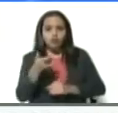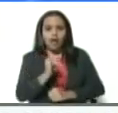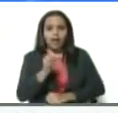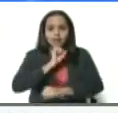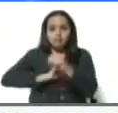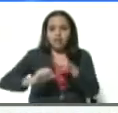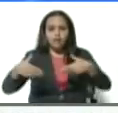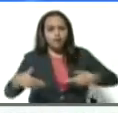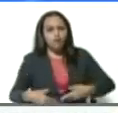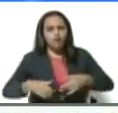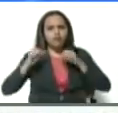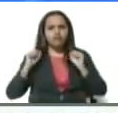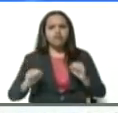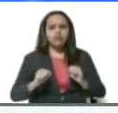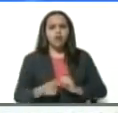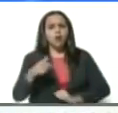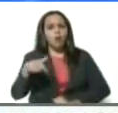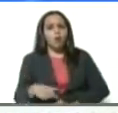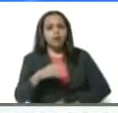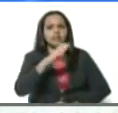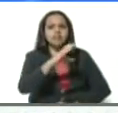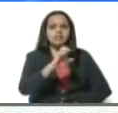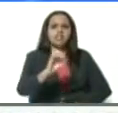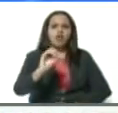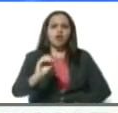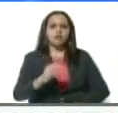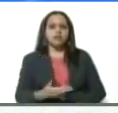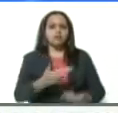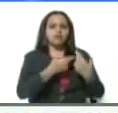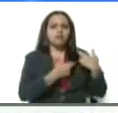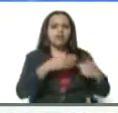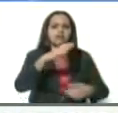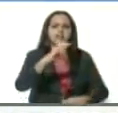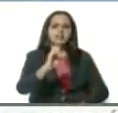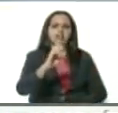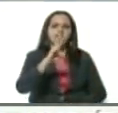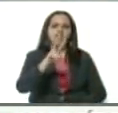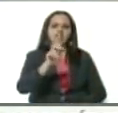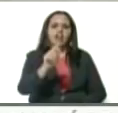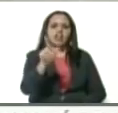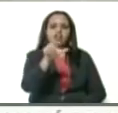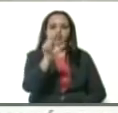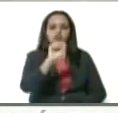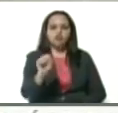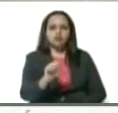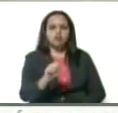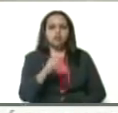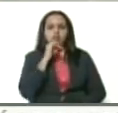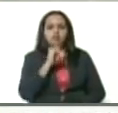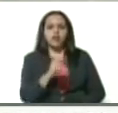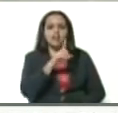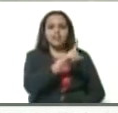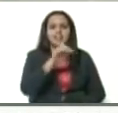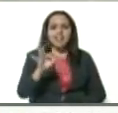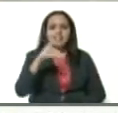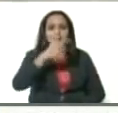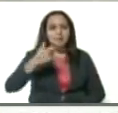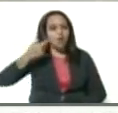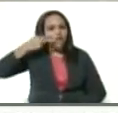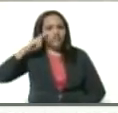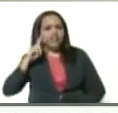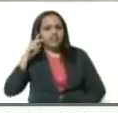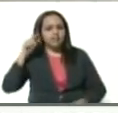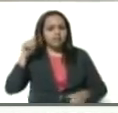titánica. Hoy el CEO, el almirante en jefe Ceballos, nos informó de la detención de 13 trocheros en el estado